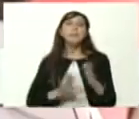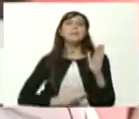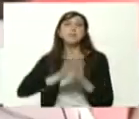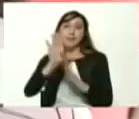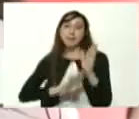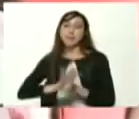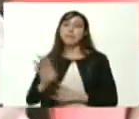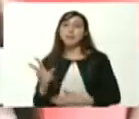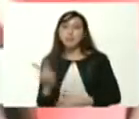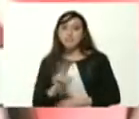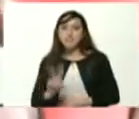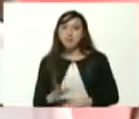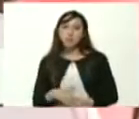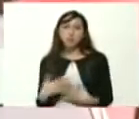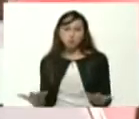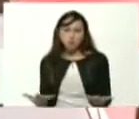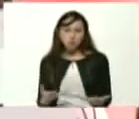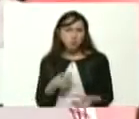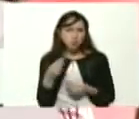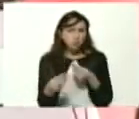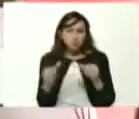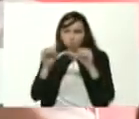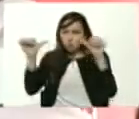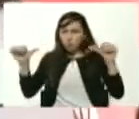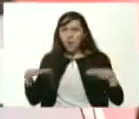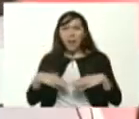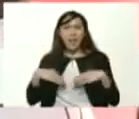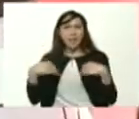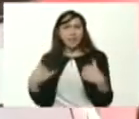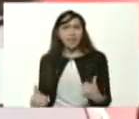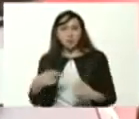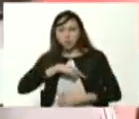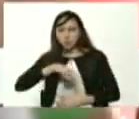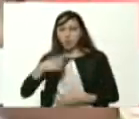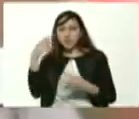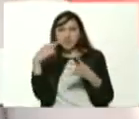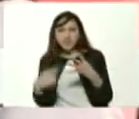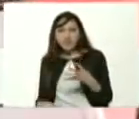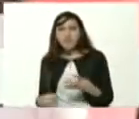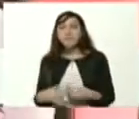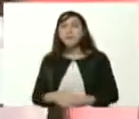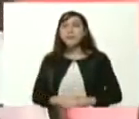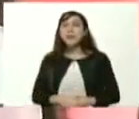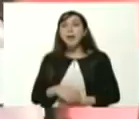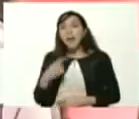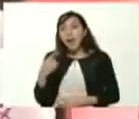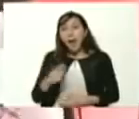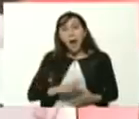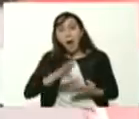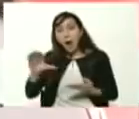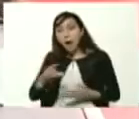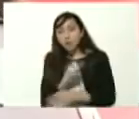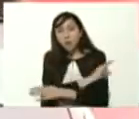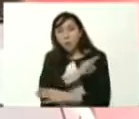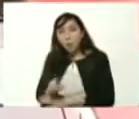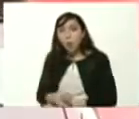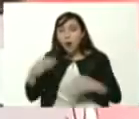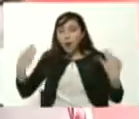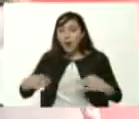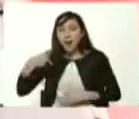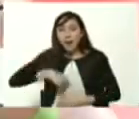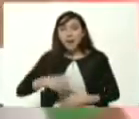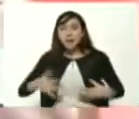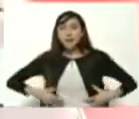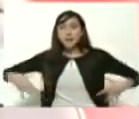está en el sistema de salud están en nuestras diferentes ingenierías por bueno los recursos naturales propios que nuestro país